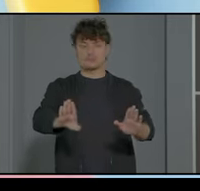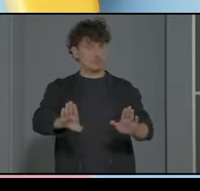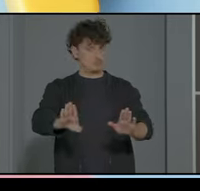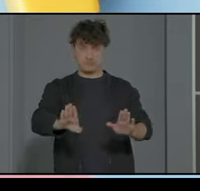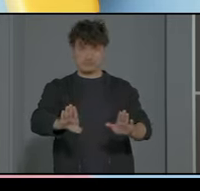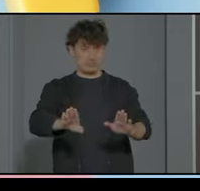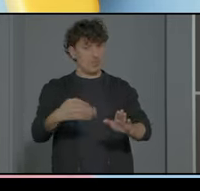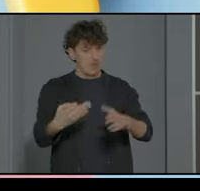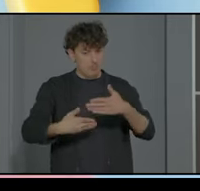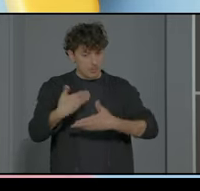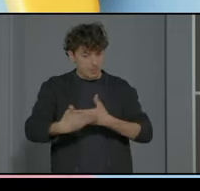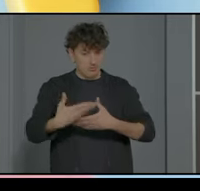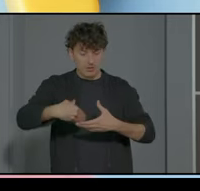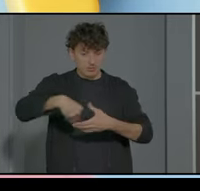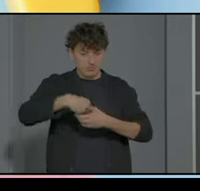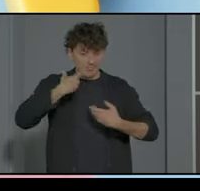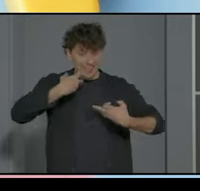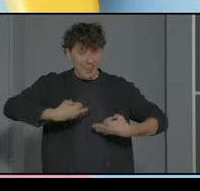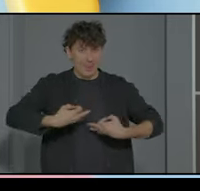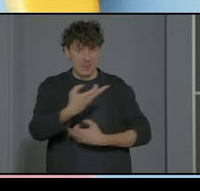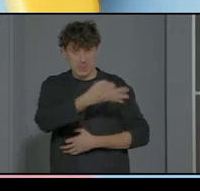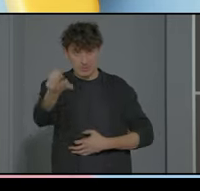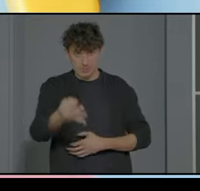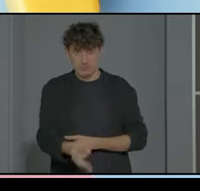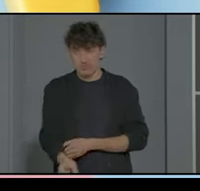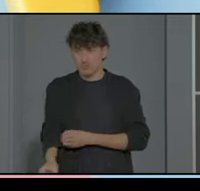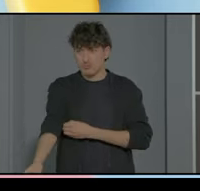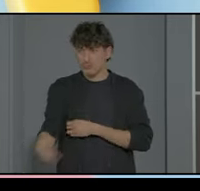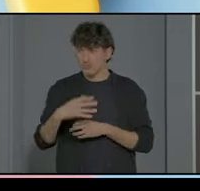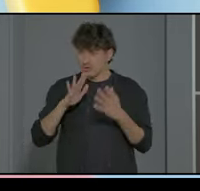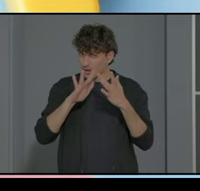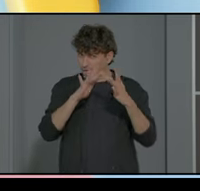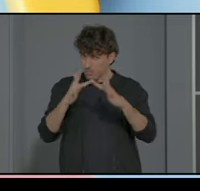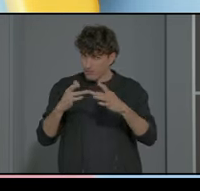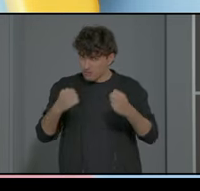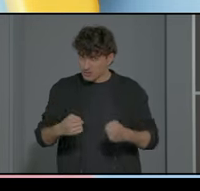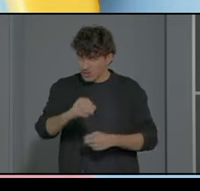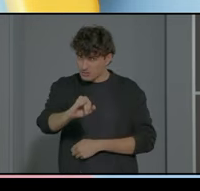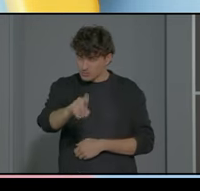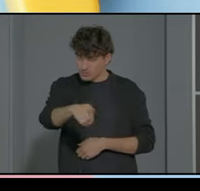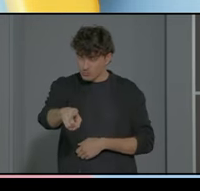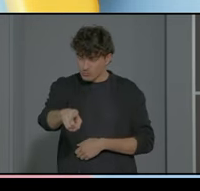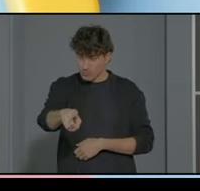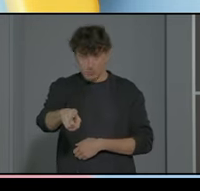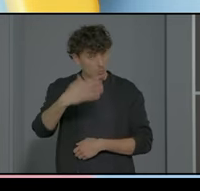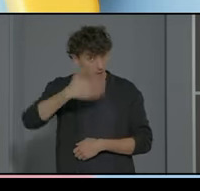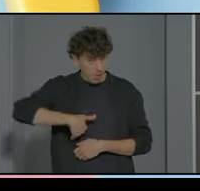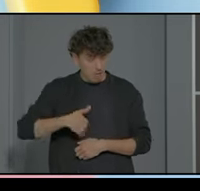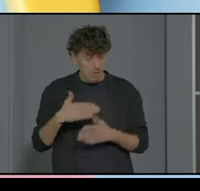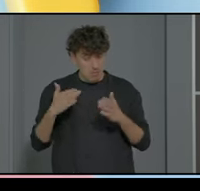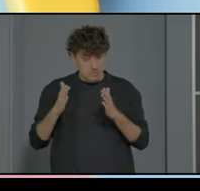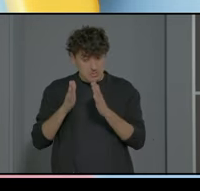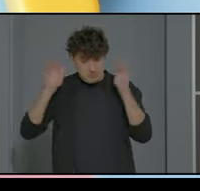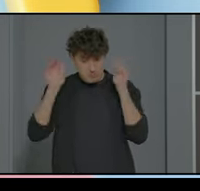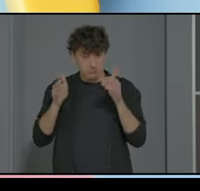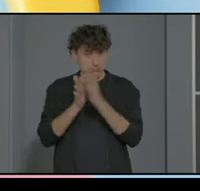tengan un proceso inclusivo óptimo ¿tienen relaciones significativas? ¿no? pues tenemos que trabajar para ello tenemos que crear y